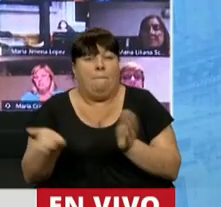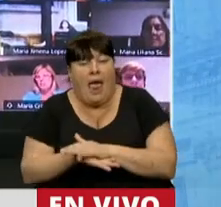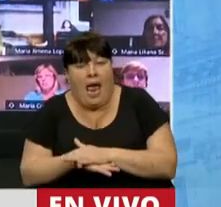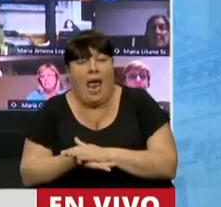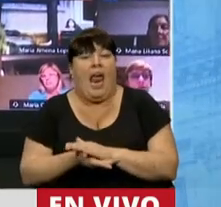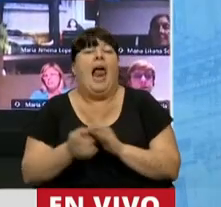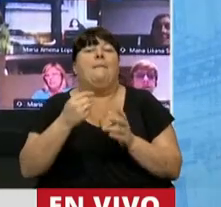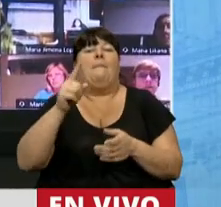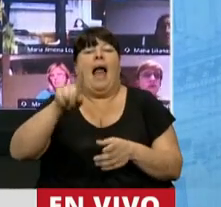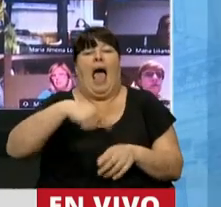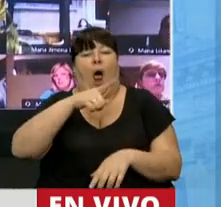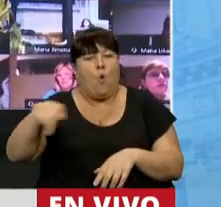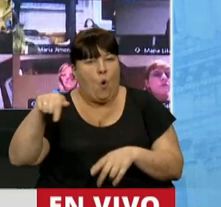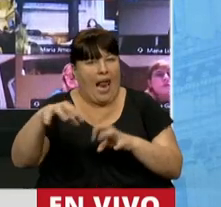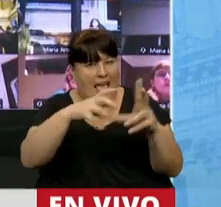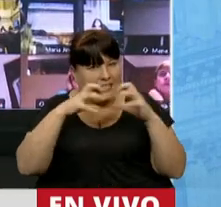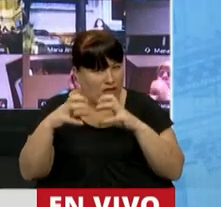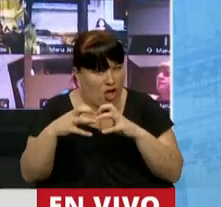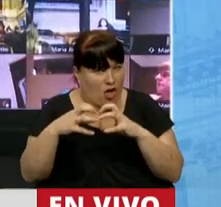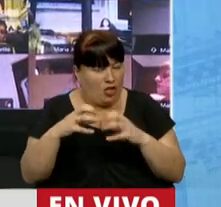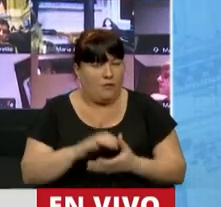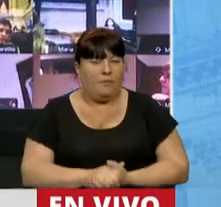que nulifican esta sesión,